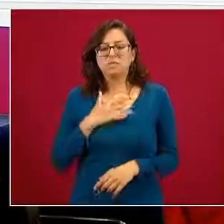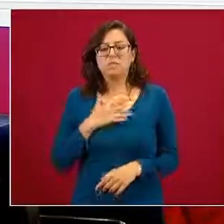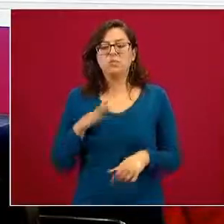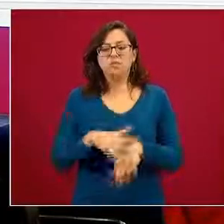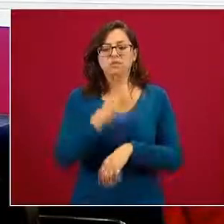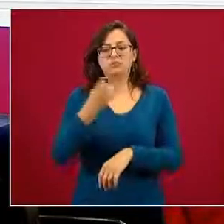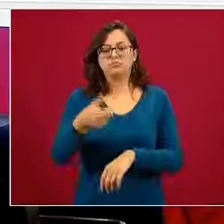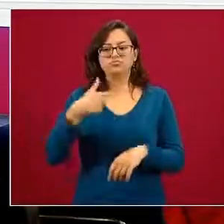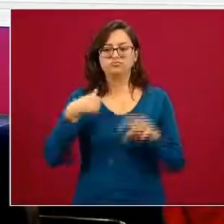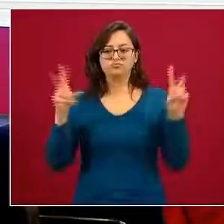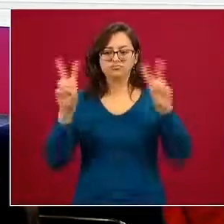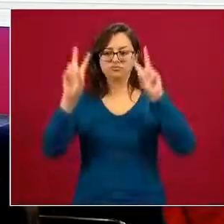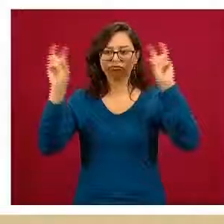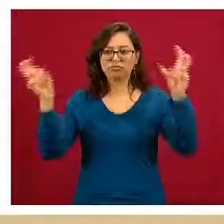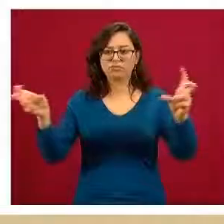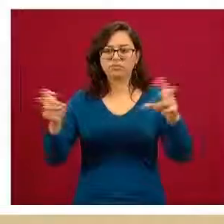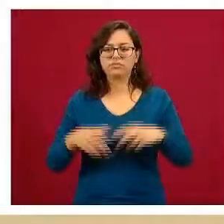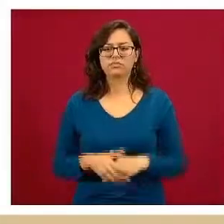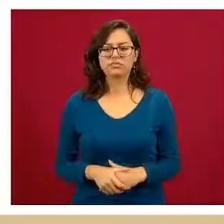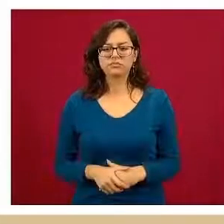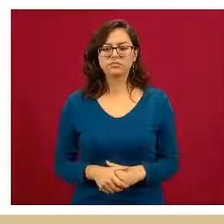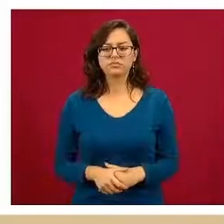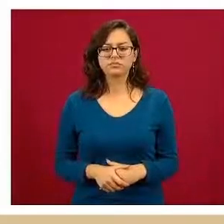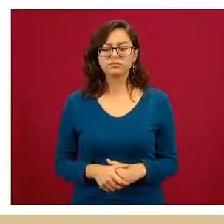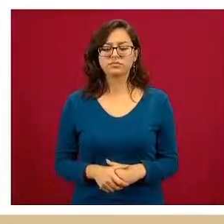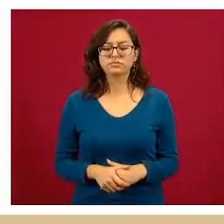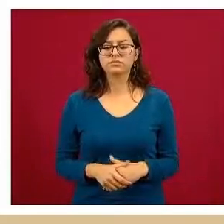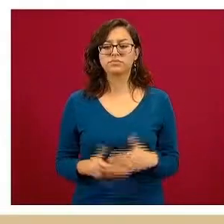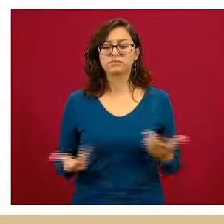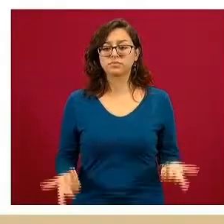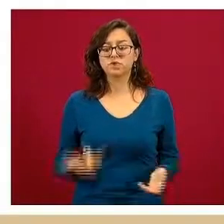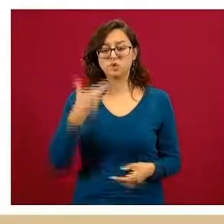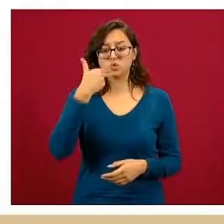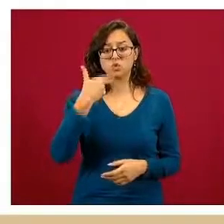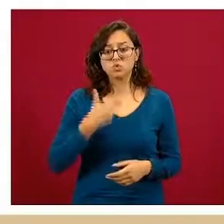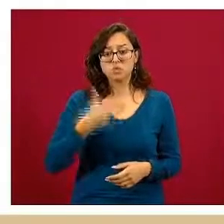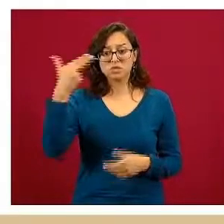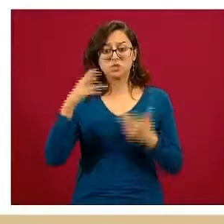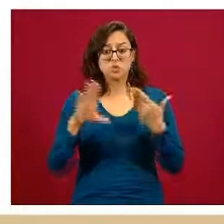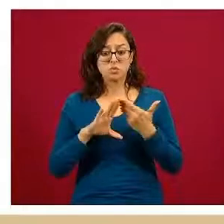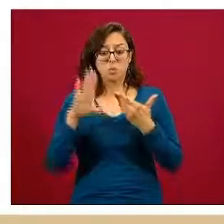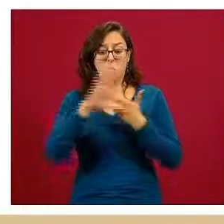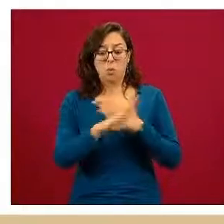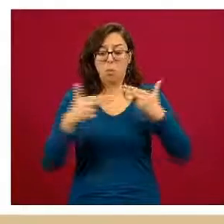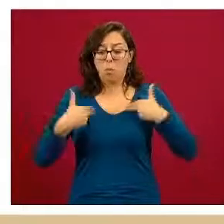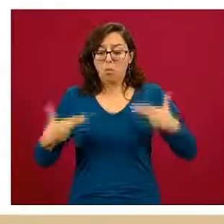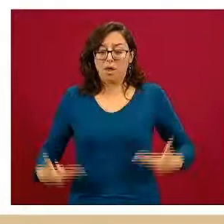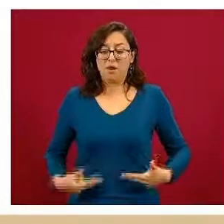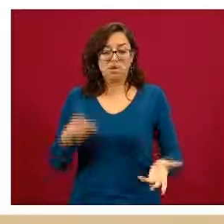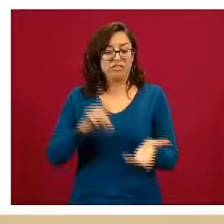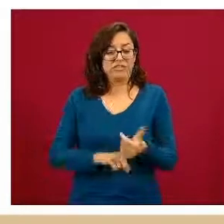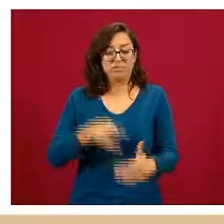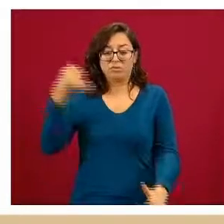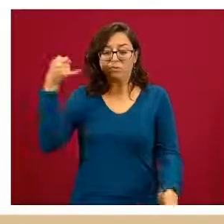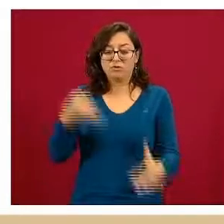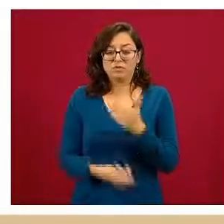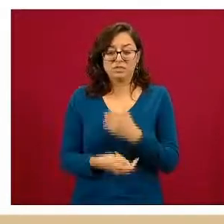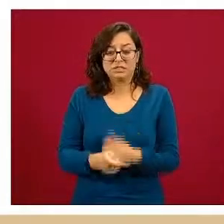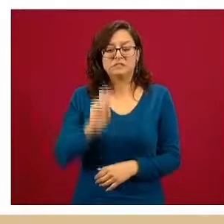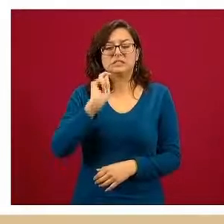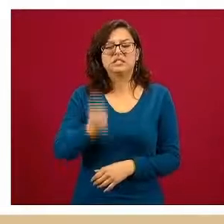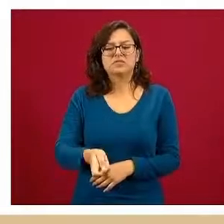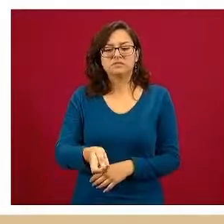frase al final el sentido profundamente humano de la prevención del suicidio implica principalmente la